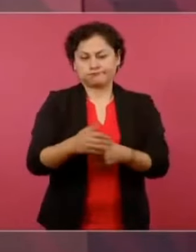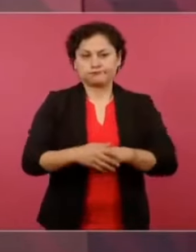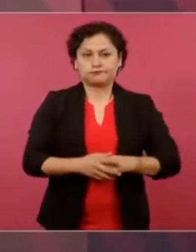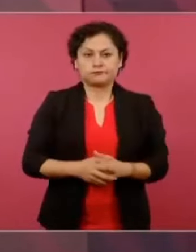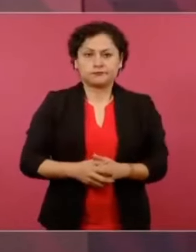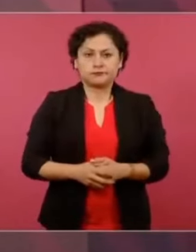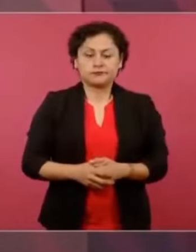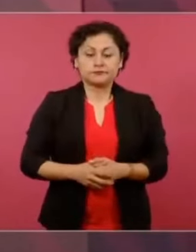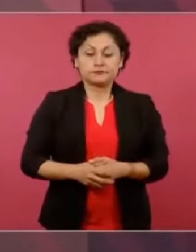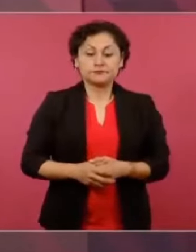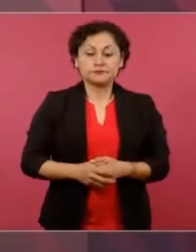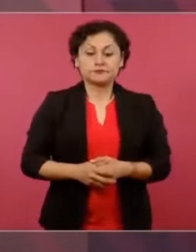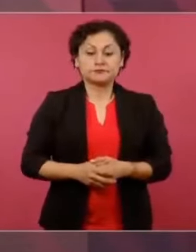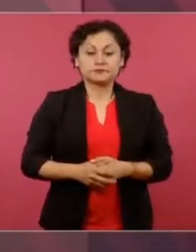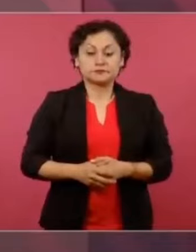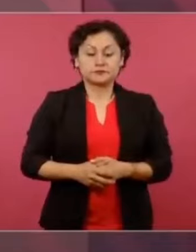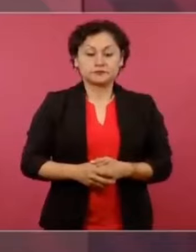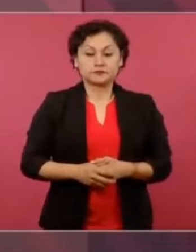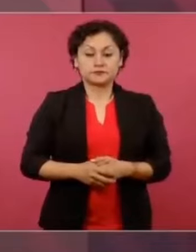Sin embargo,